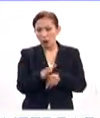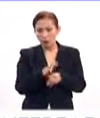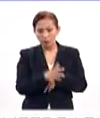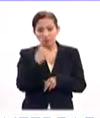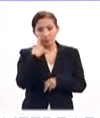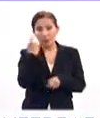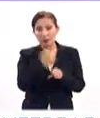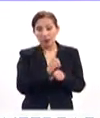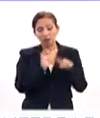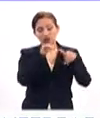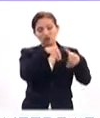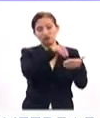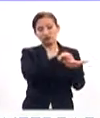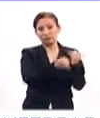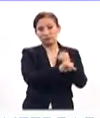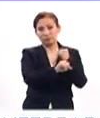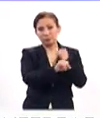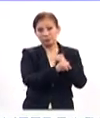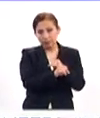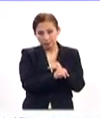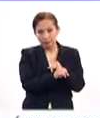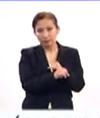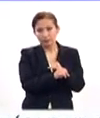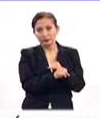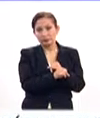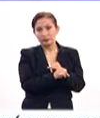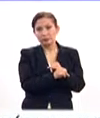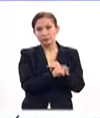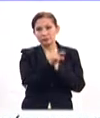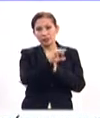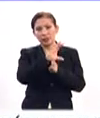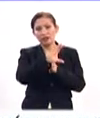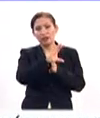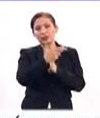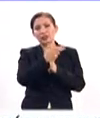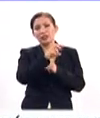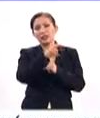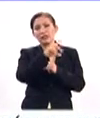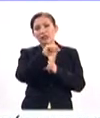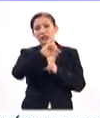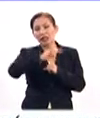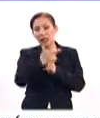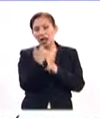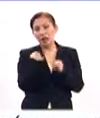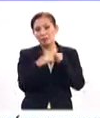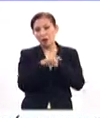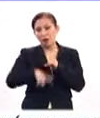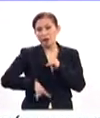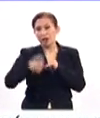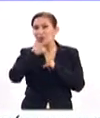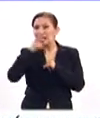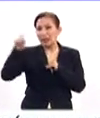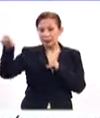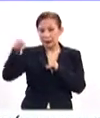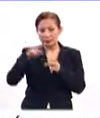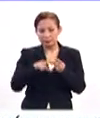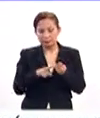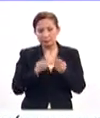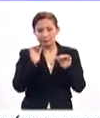Primero es darte de alta en la página de Chivening, que es una página del gobierno del Reino Unido.